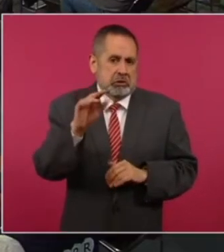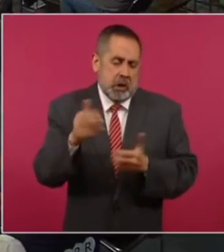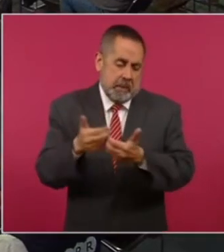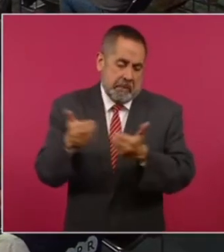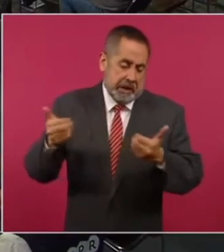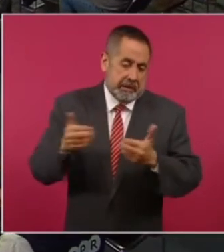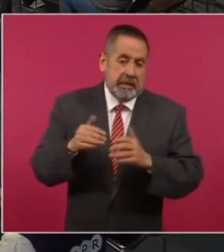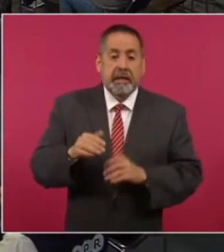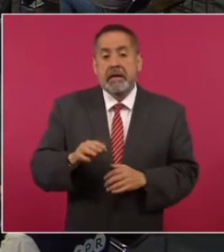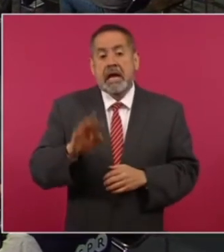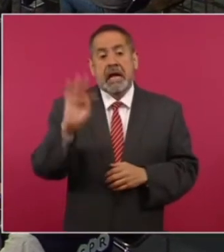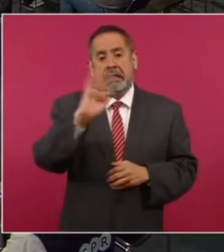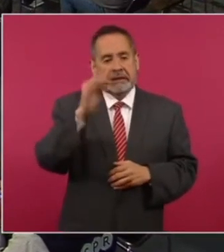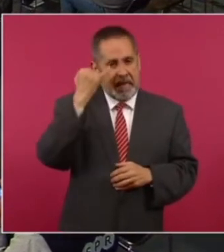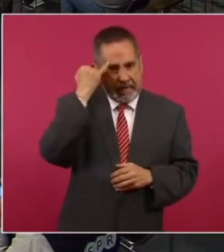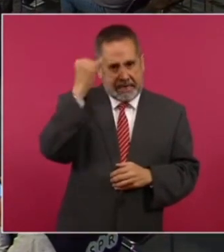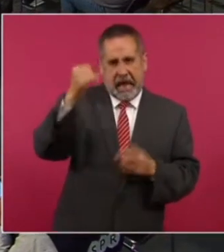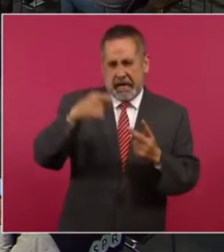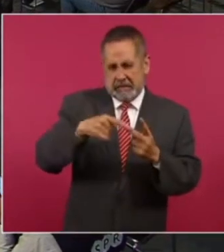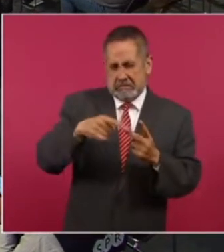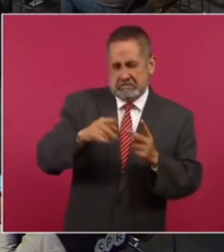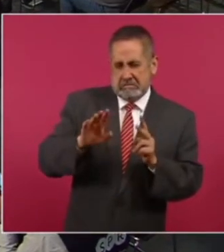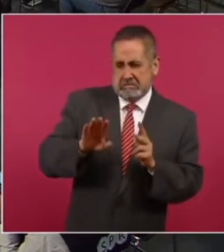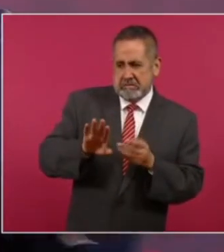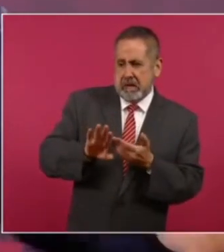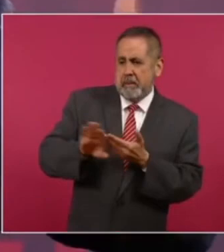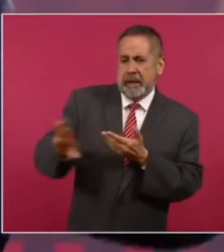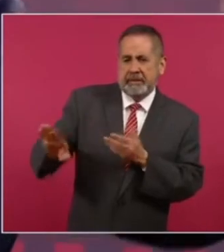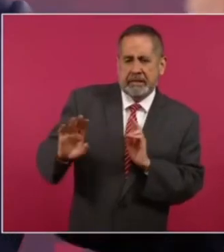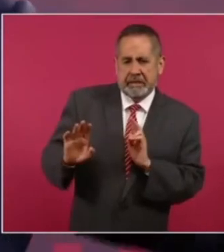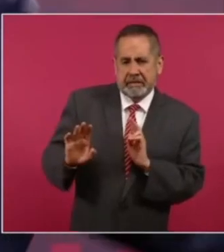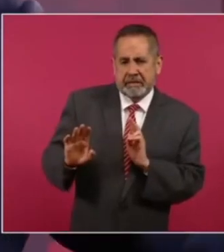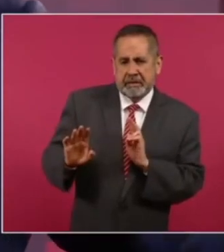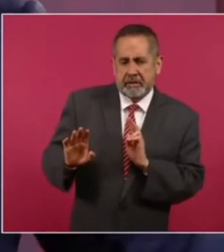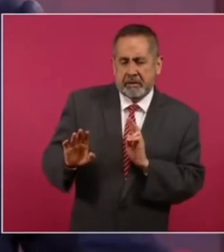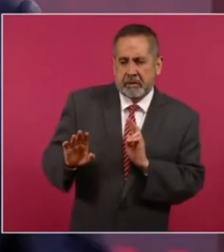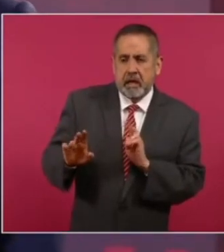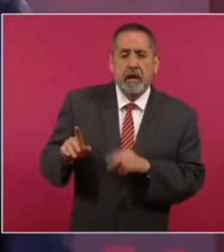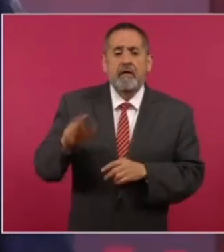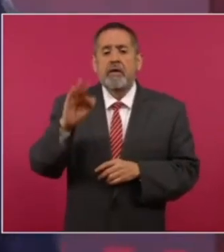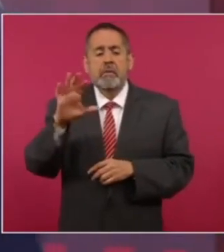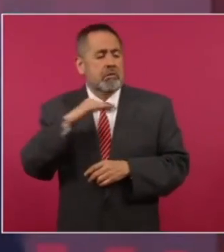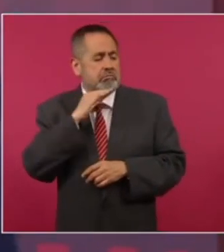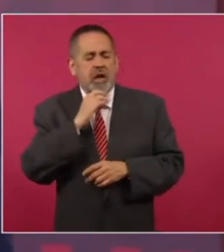en esa hipótesis es de que él no tuvo cuidado